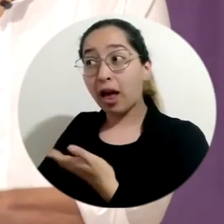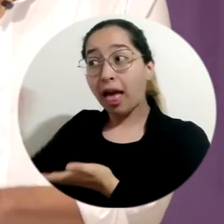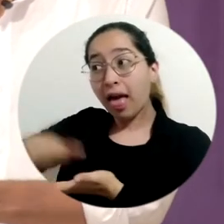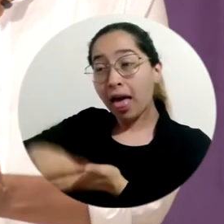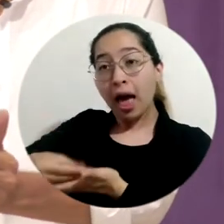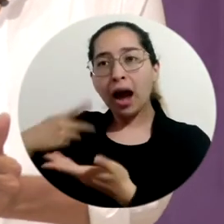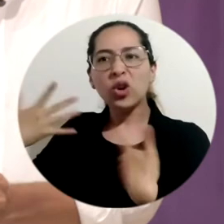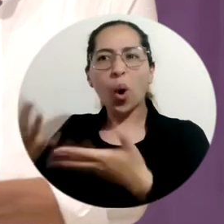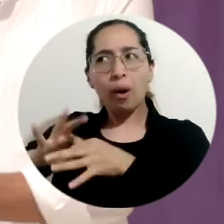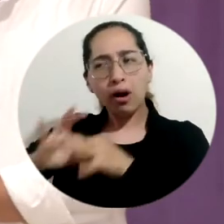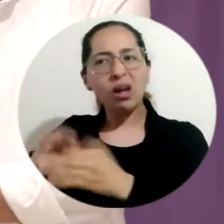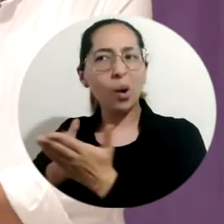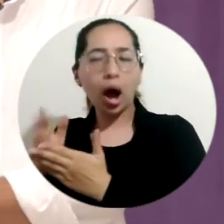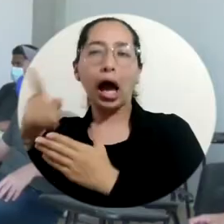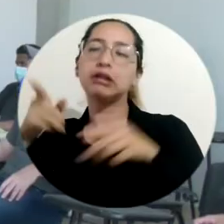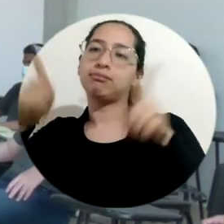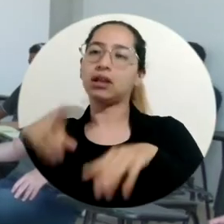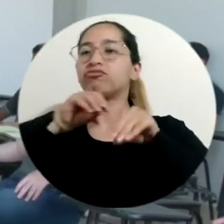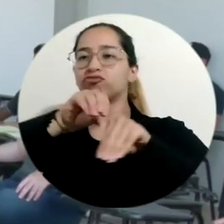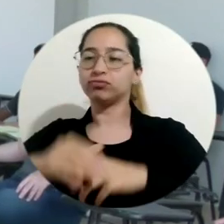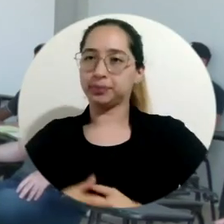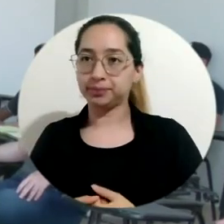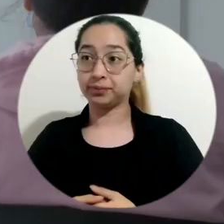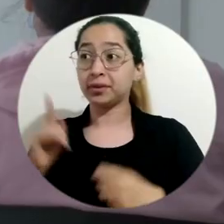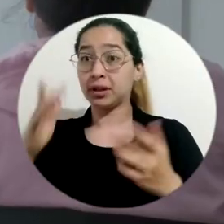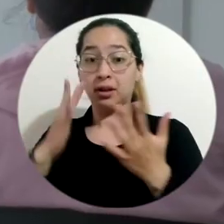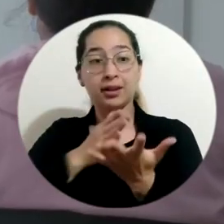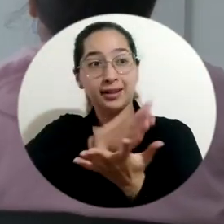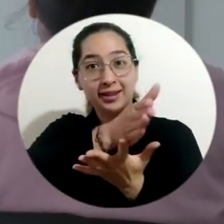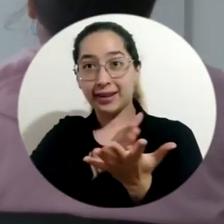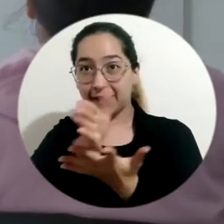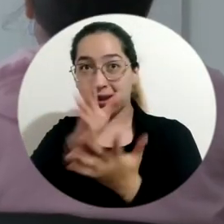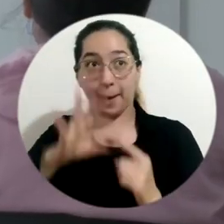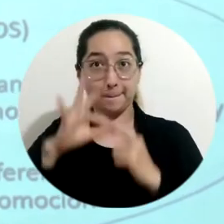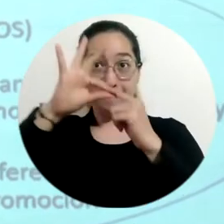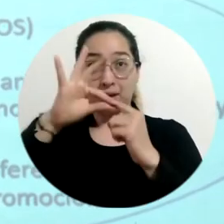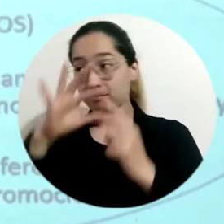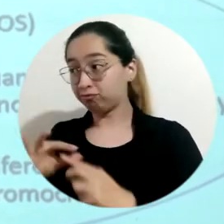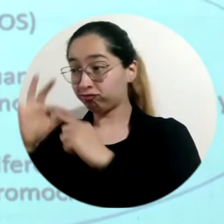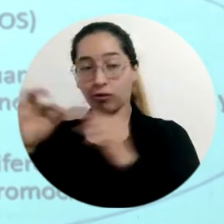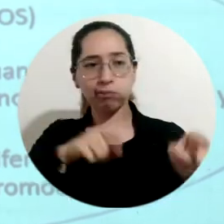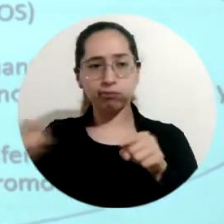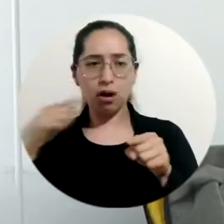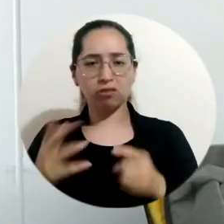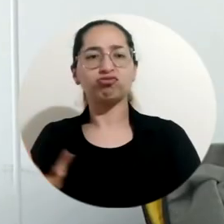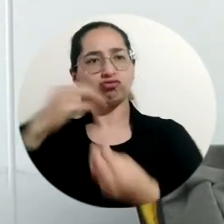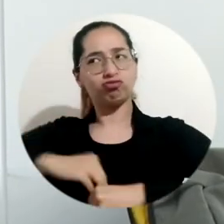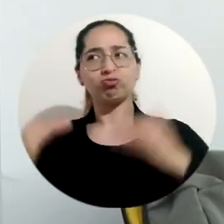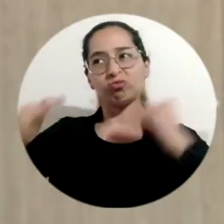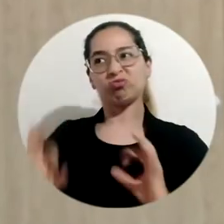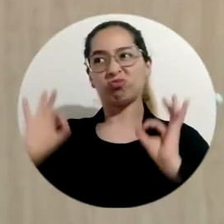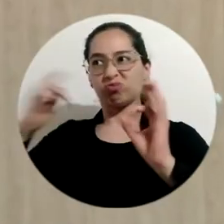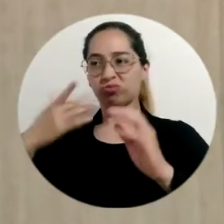comprador va a ser mucho más fácil conservar a un cliente. Profesionales de todas las áreas del saber podrán aspirar a estas dos especializaciones, cuya